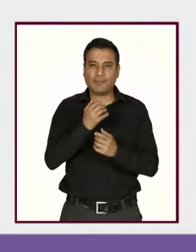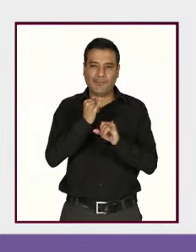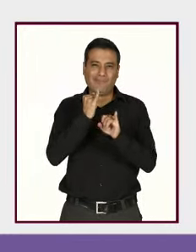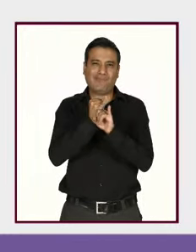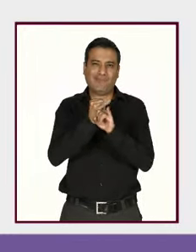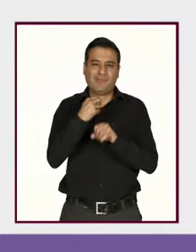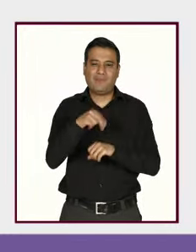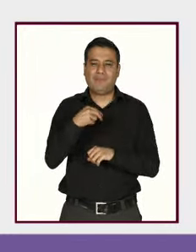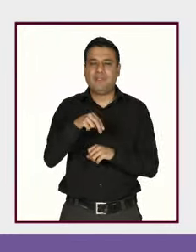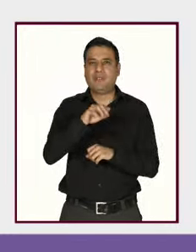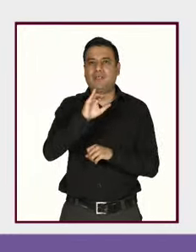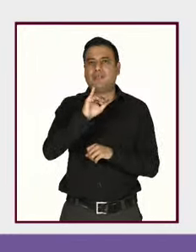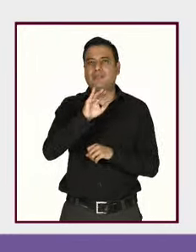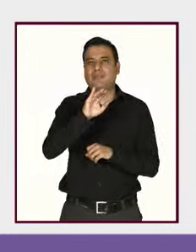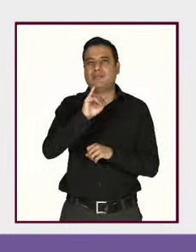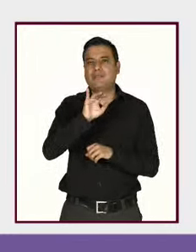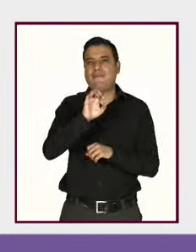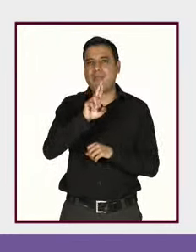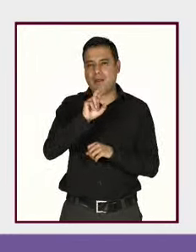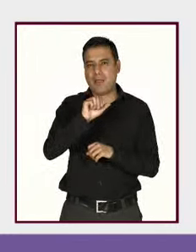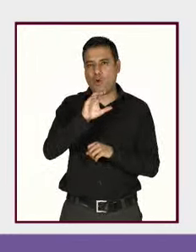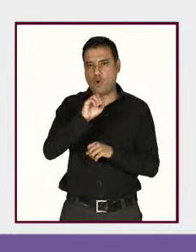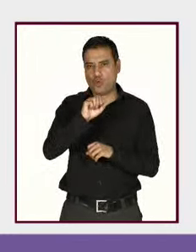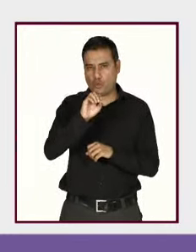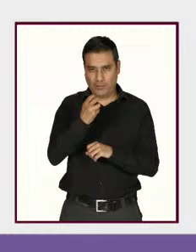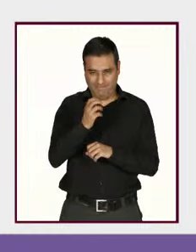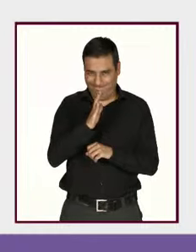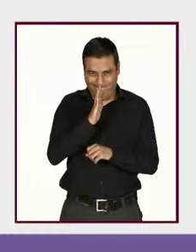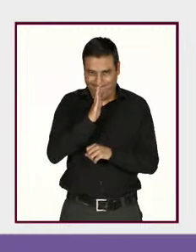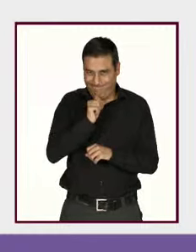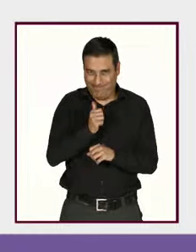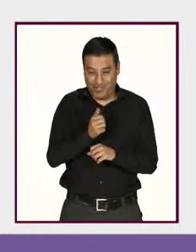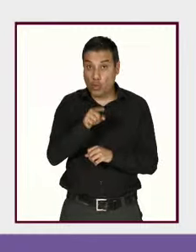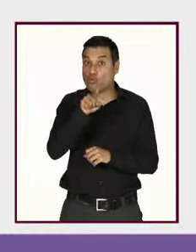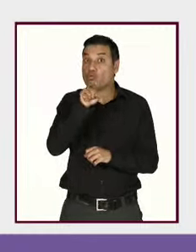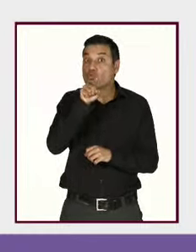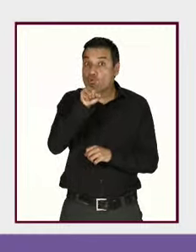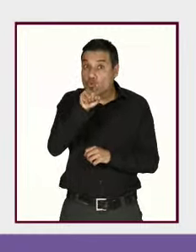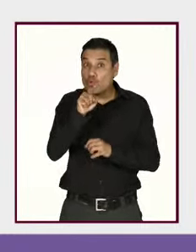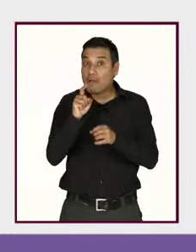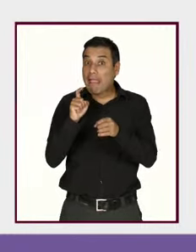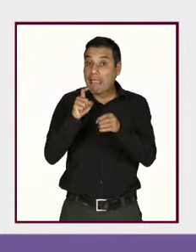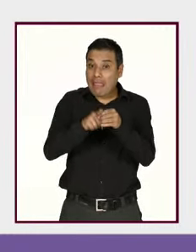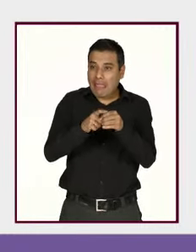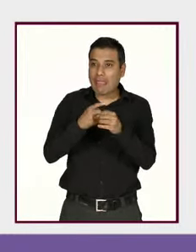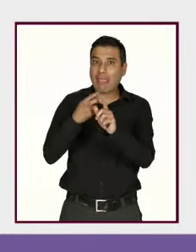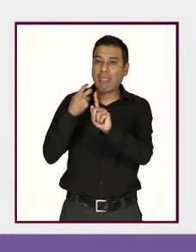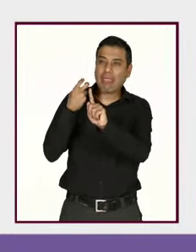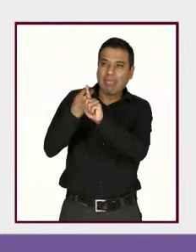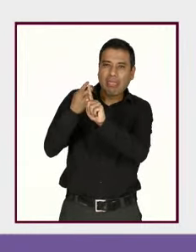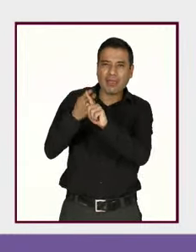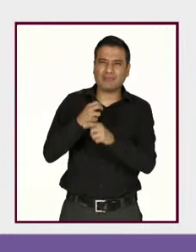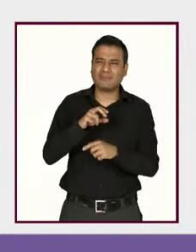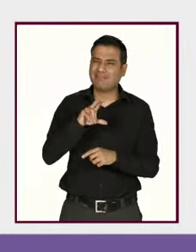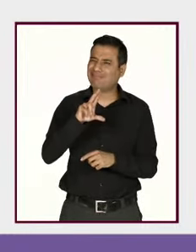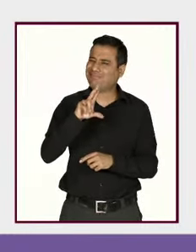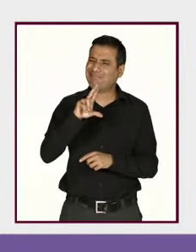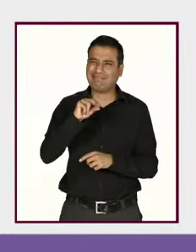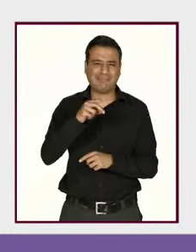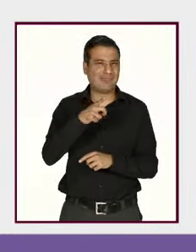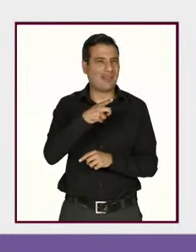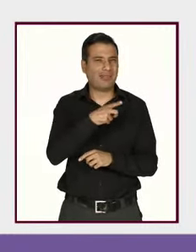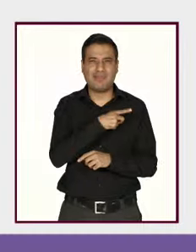ciberacoso se reproduce de manera muy fácil entonces no se sumen a las campañas de desprestigio de contenido discriminador